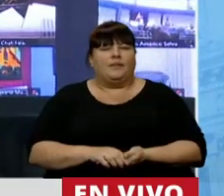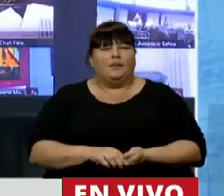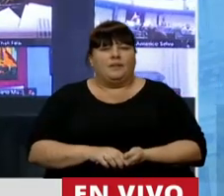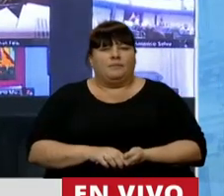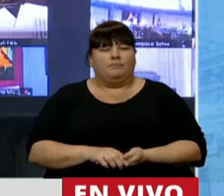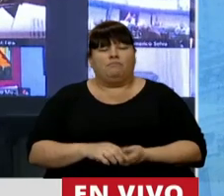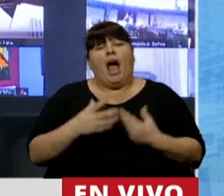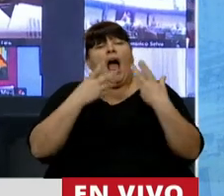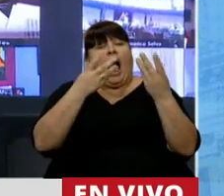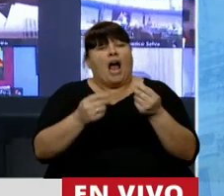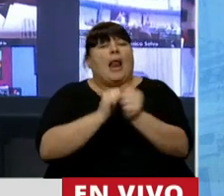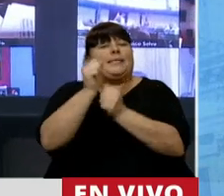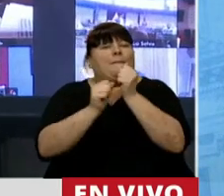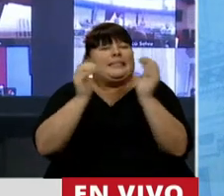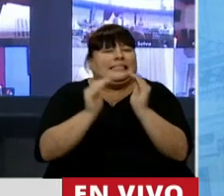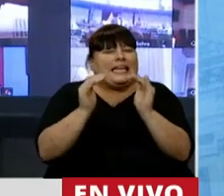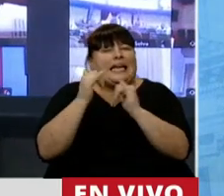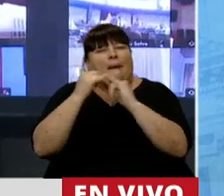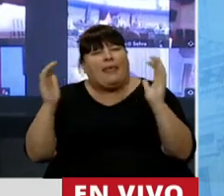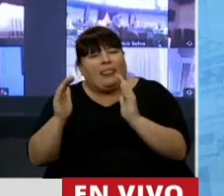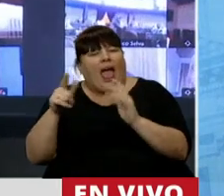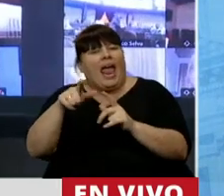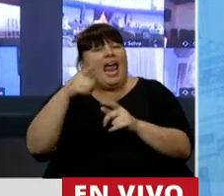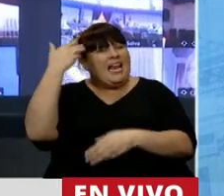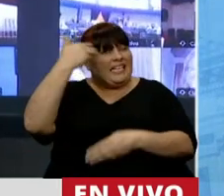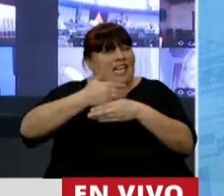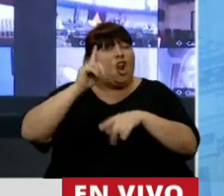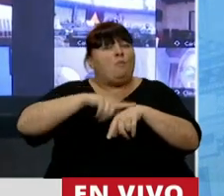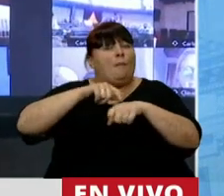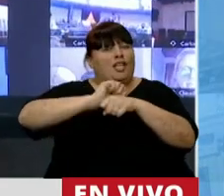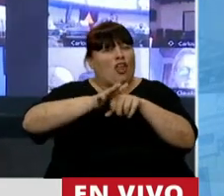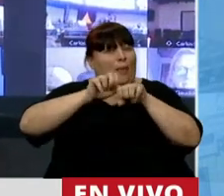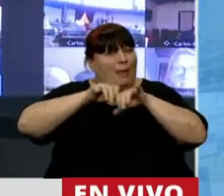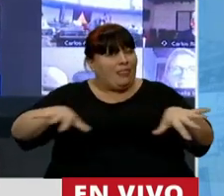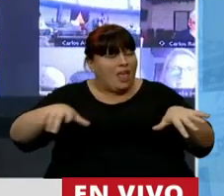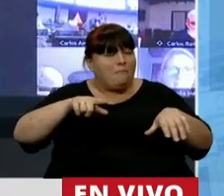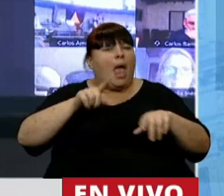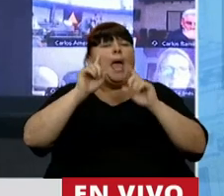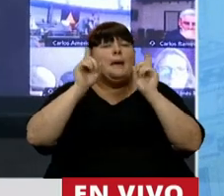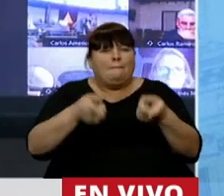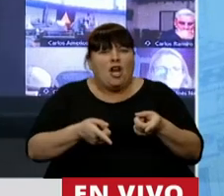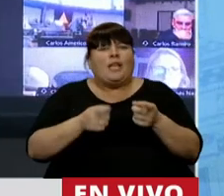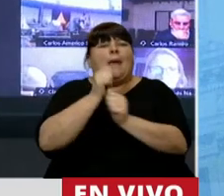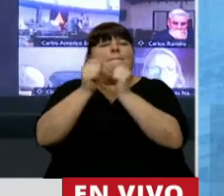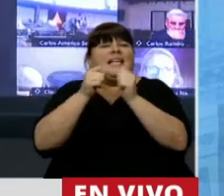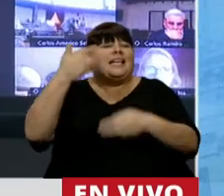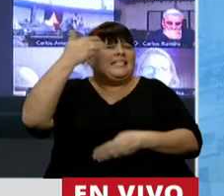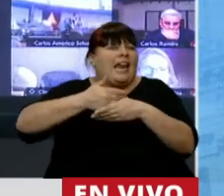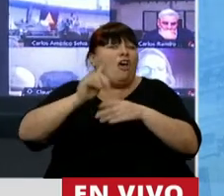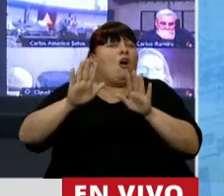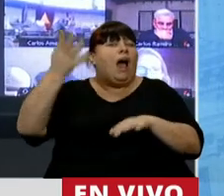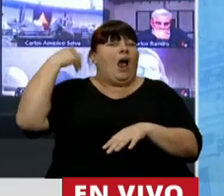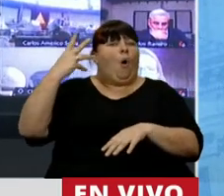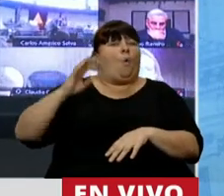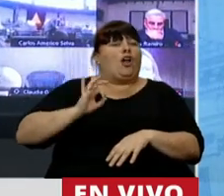a ayudar a las pymes, esas pymes que cerraron durante la pandemia, pero a todas esas pymes que cerraron durante